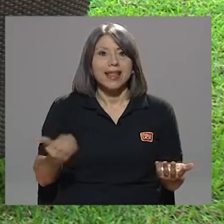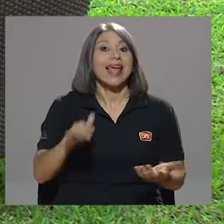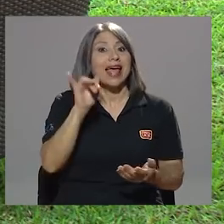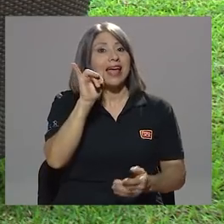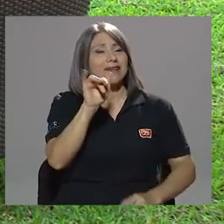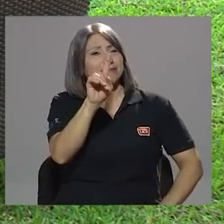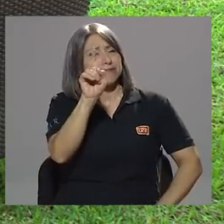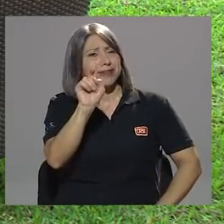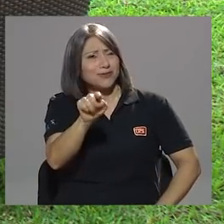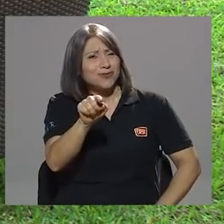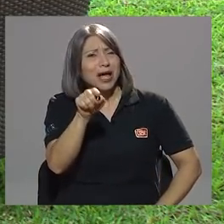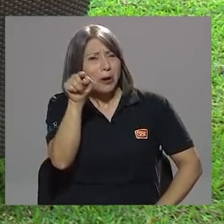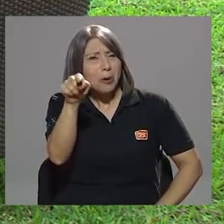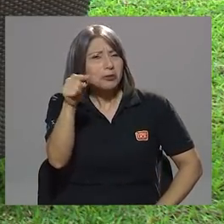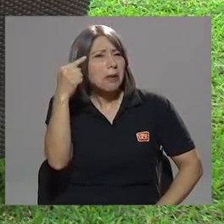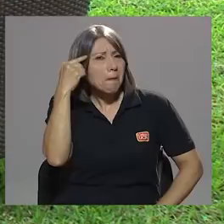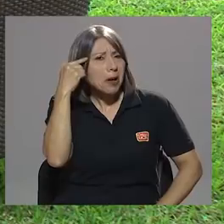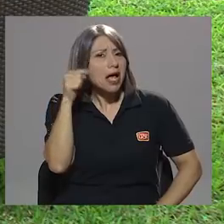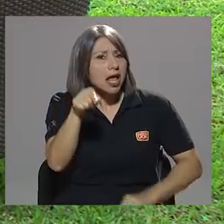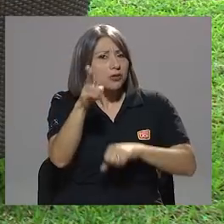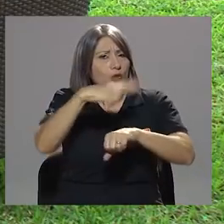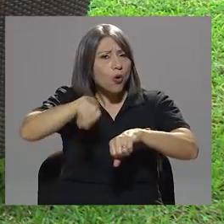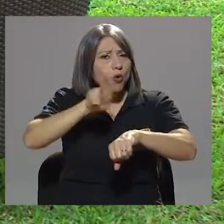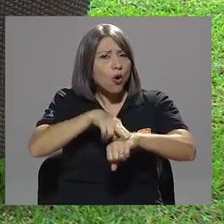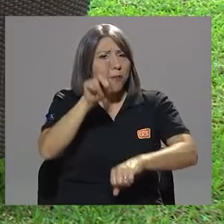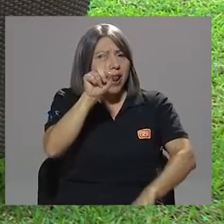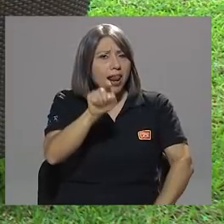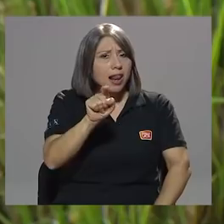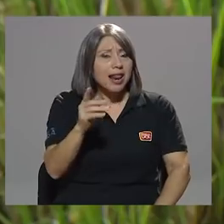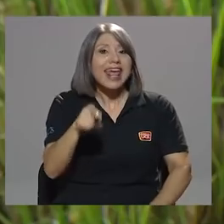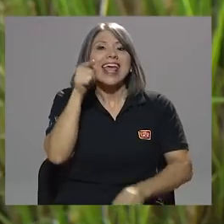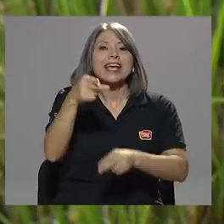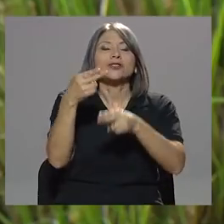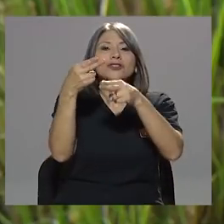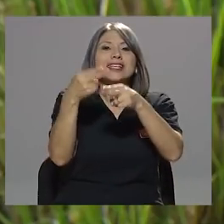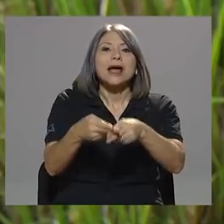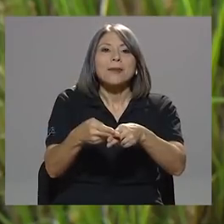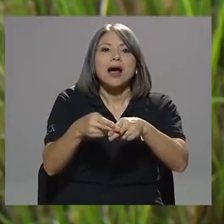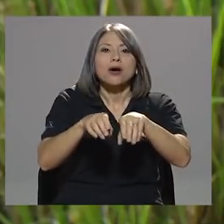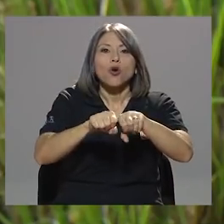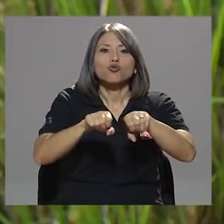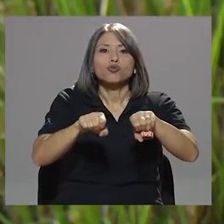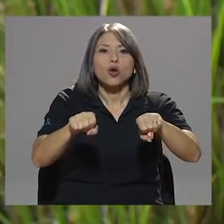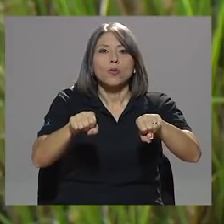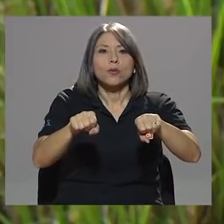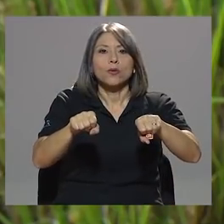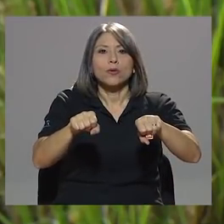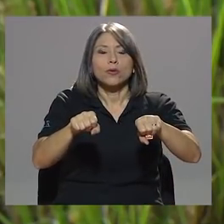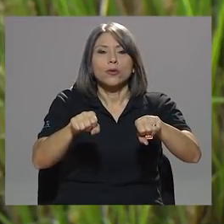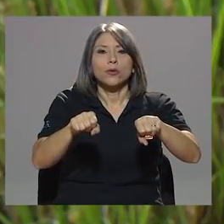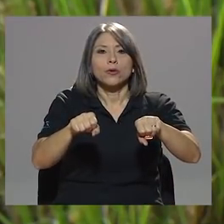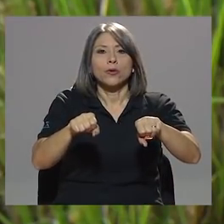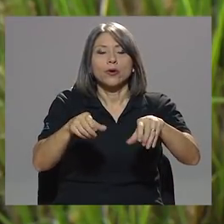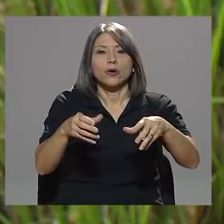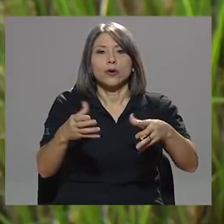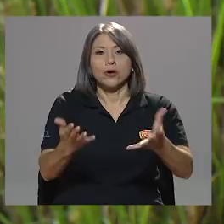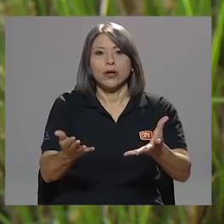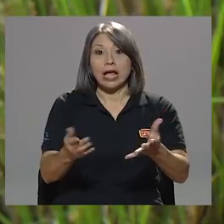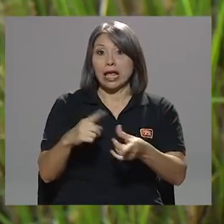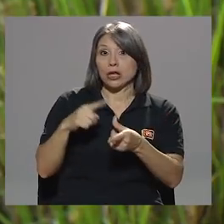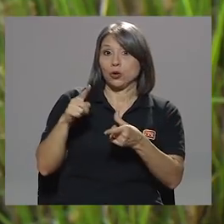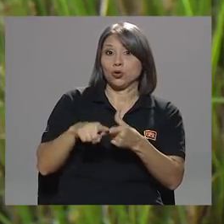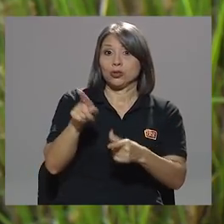¿Eso le parece a usted normal? Eso se llama corrupción. ¿Y